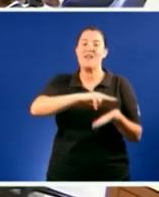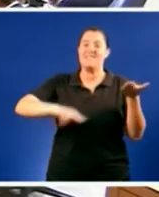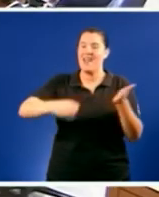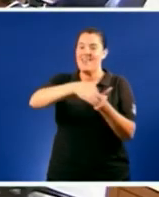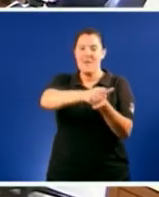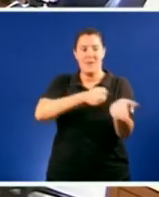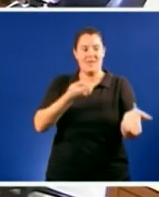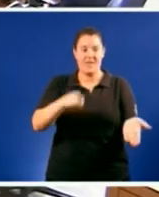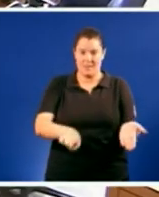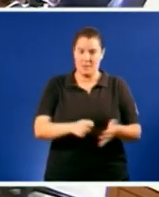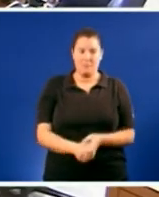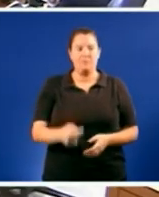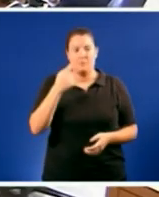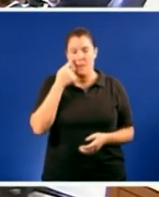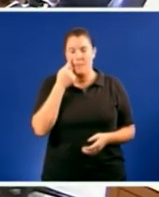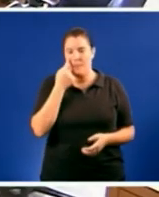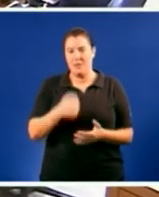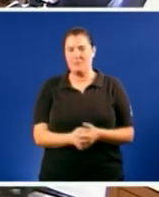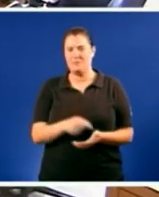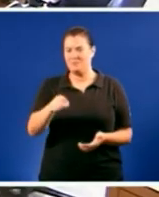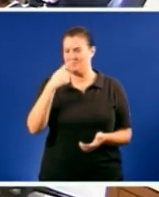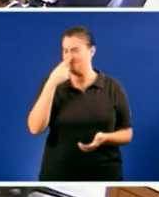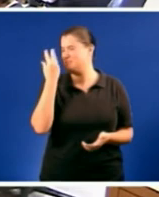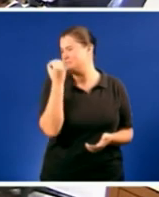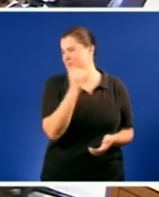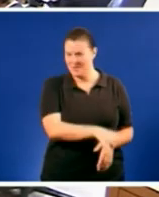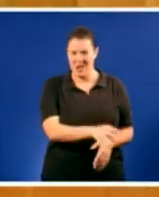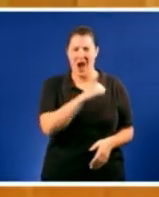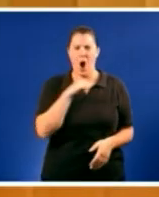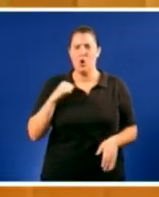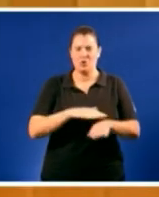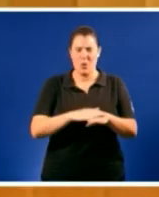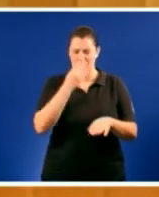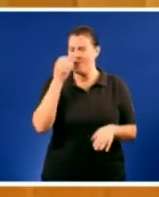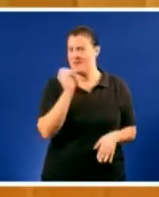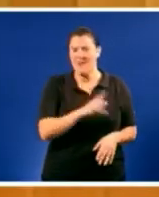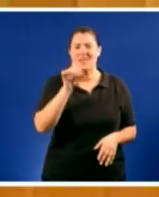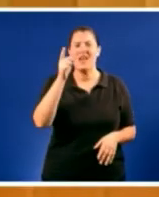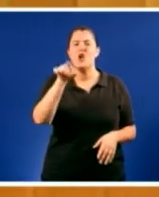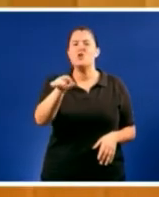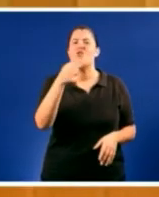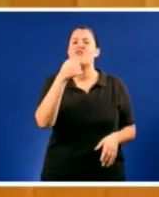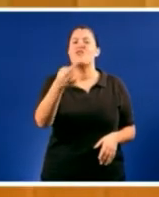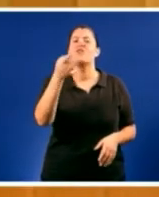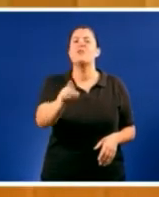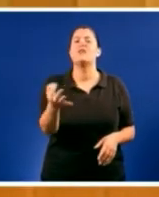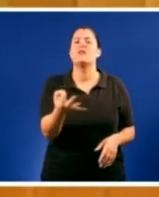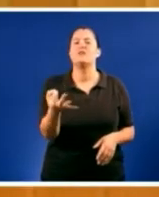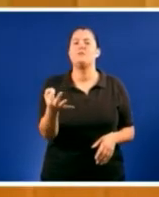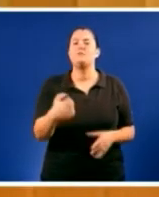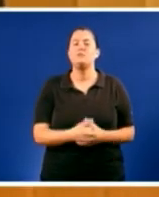Mire despreza tanto o autogoverno que dixo tamén que non toleraría